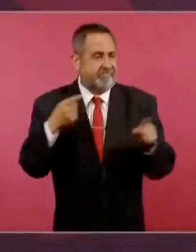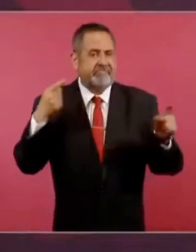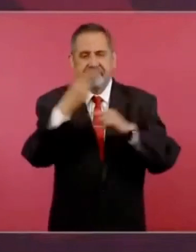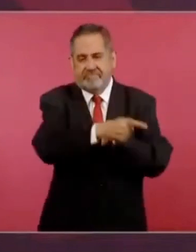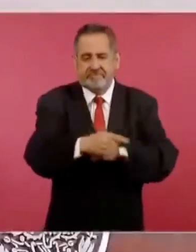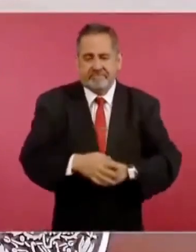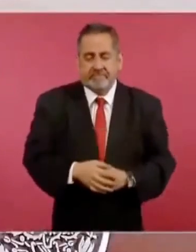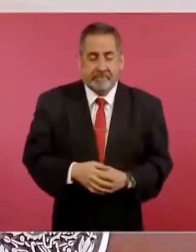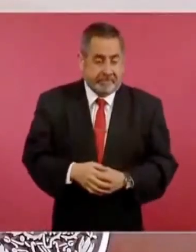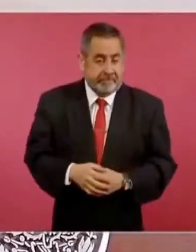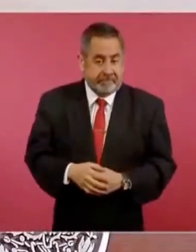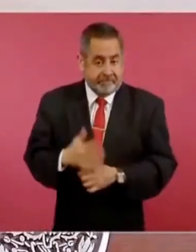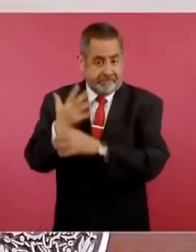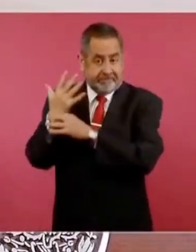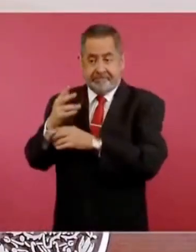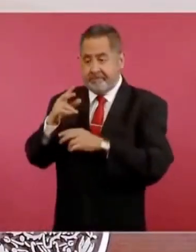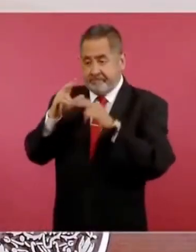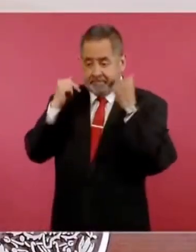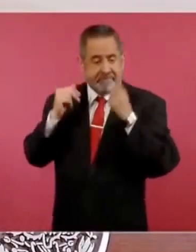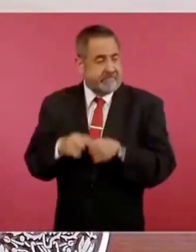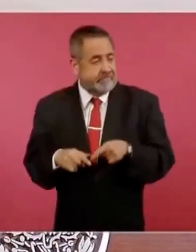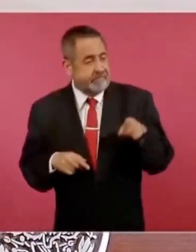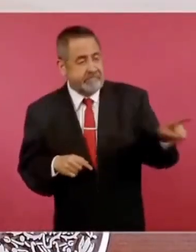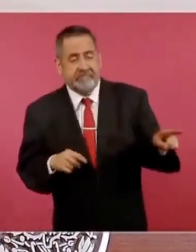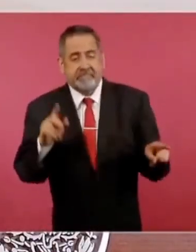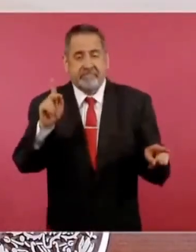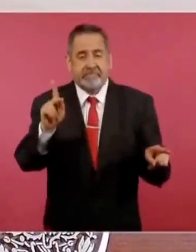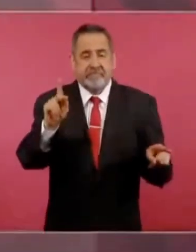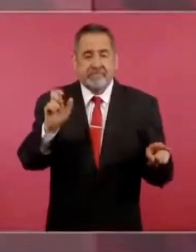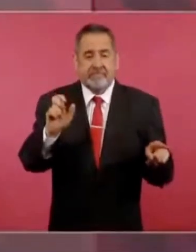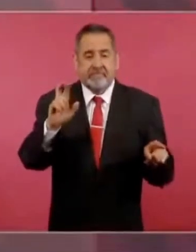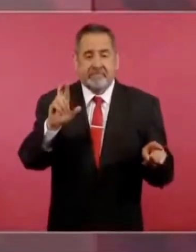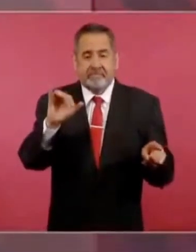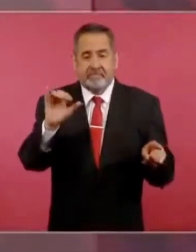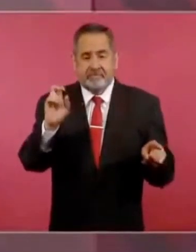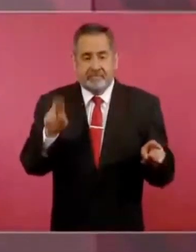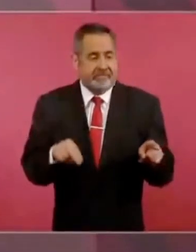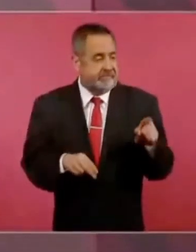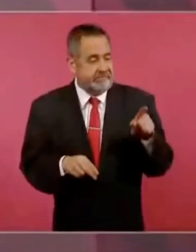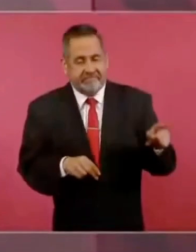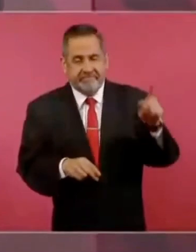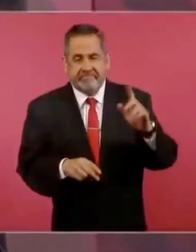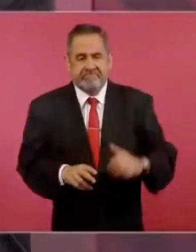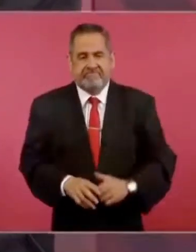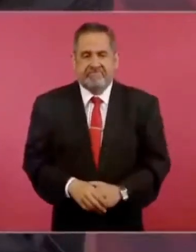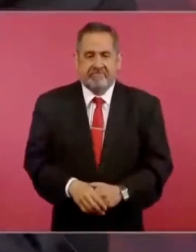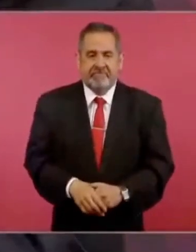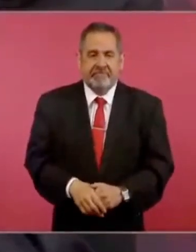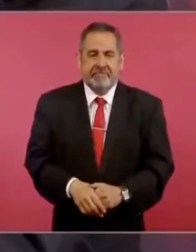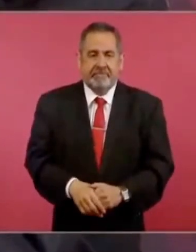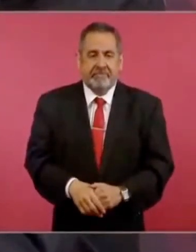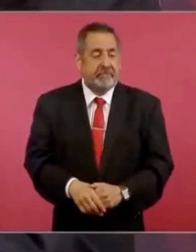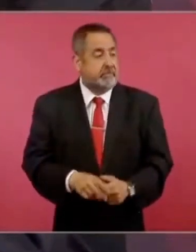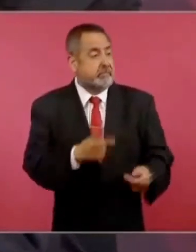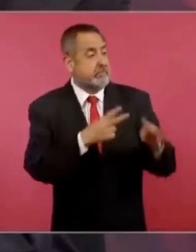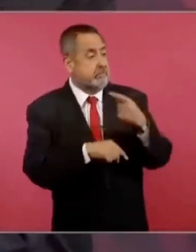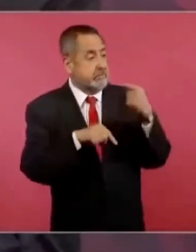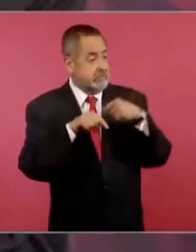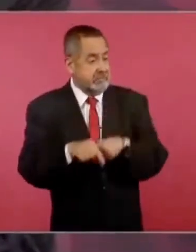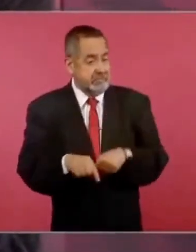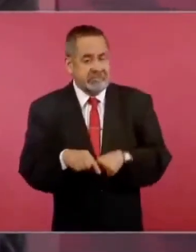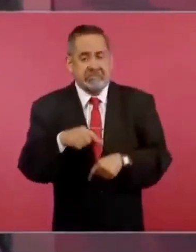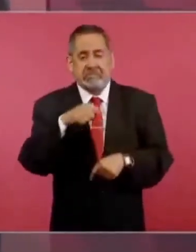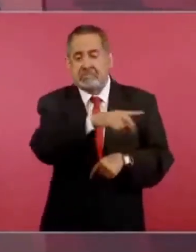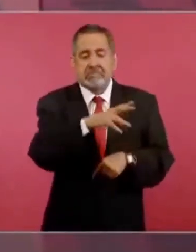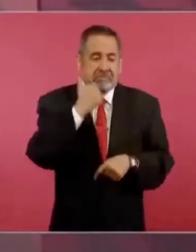siguiente, decía, ese persim vino aquí como un